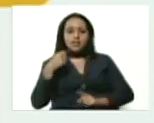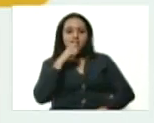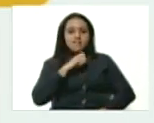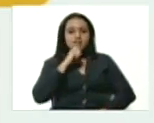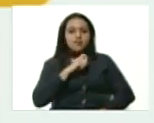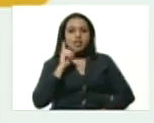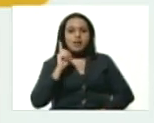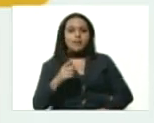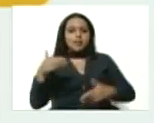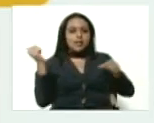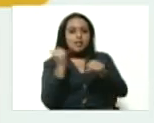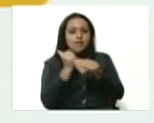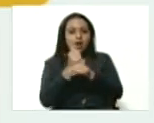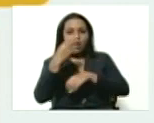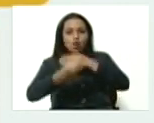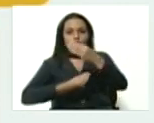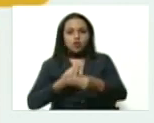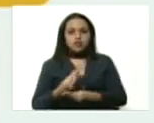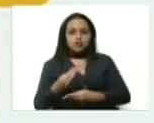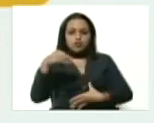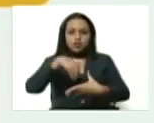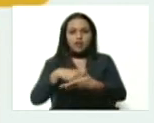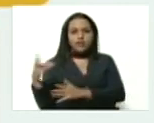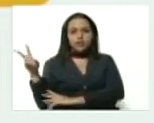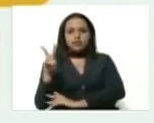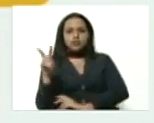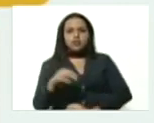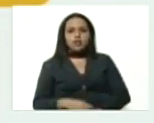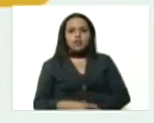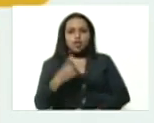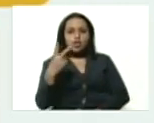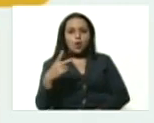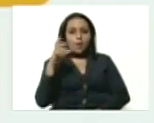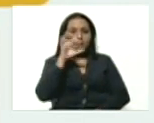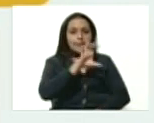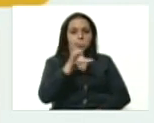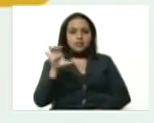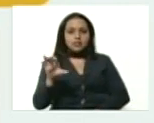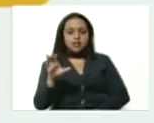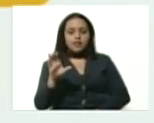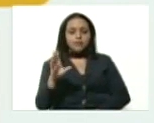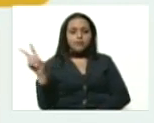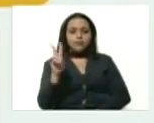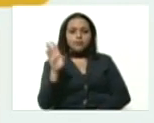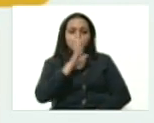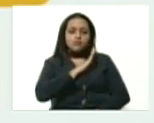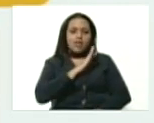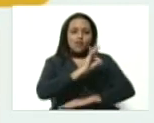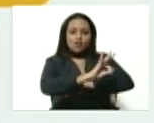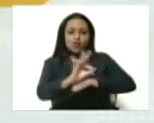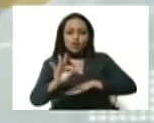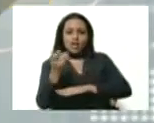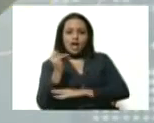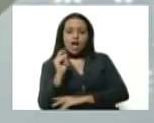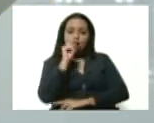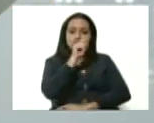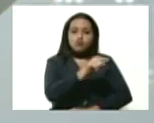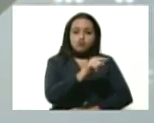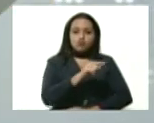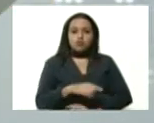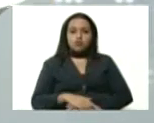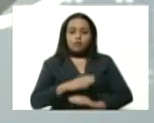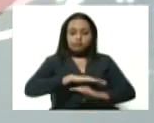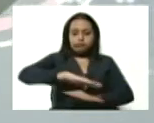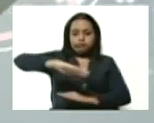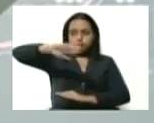la presión que produce sobre Venezuela, que dos de los países con los que Venezuela tiene frontera corresponden a países con curvas